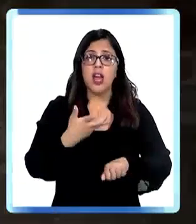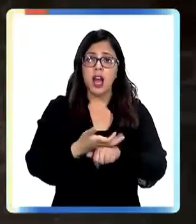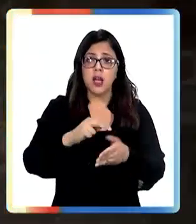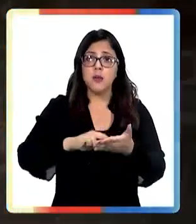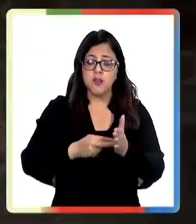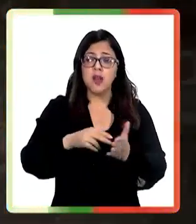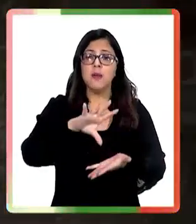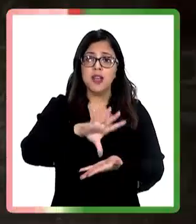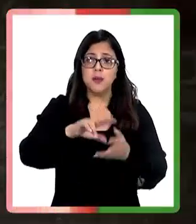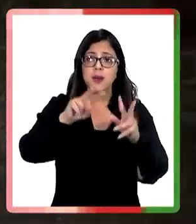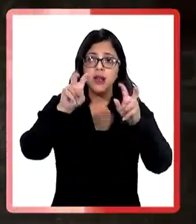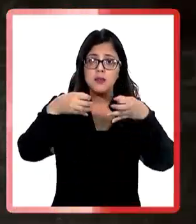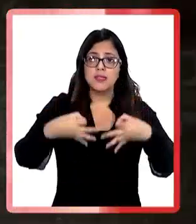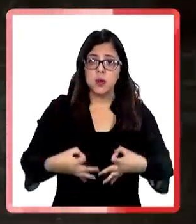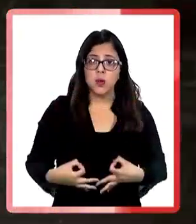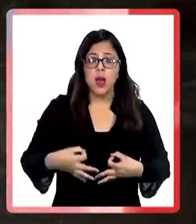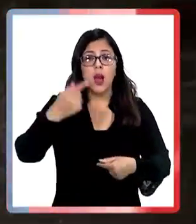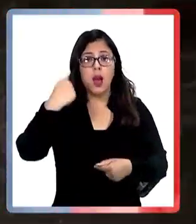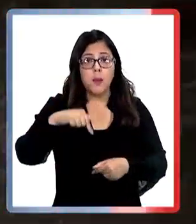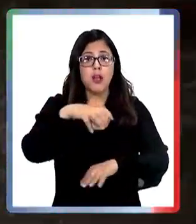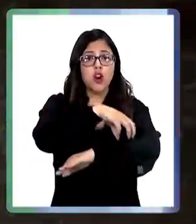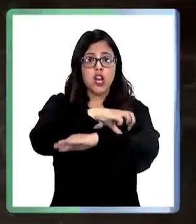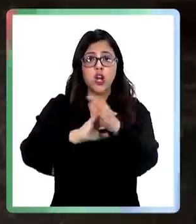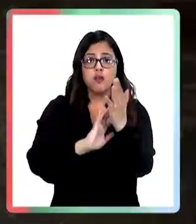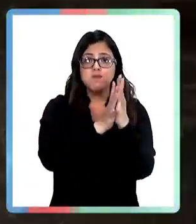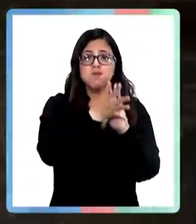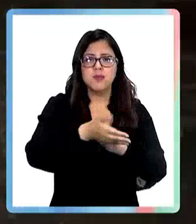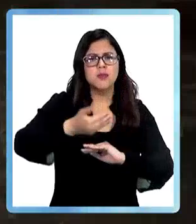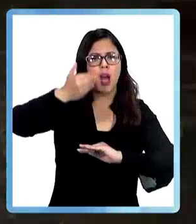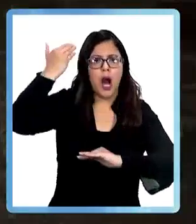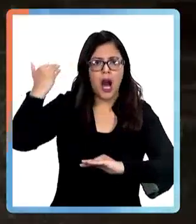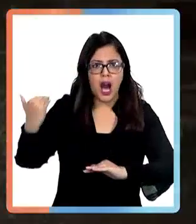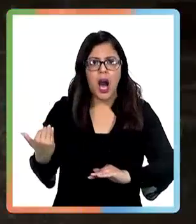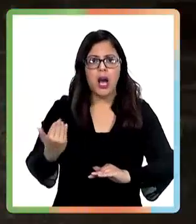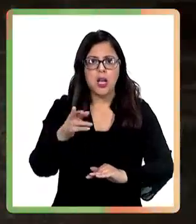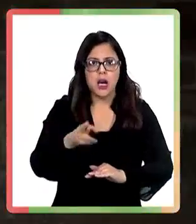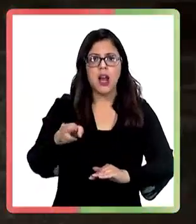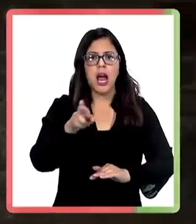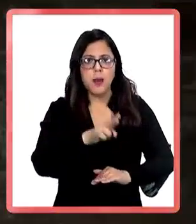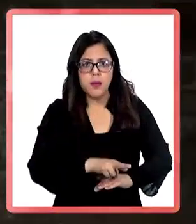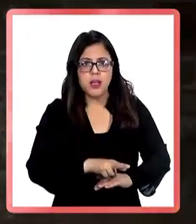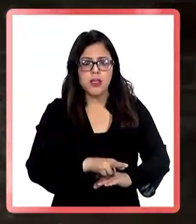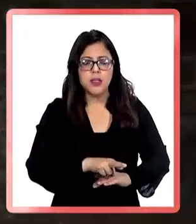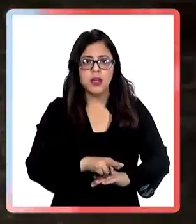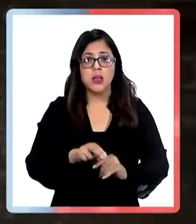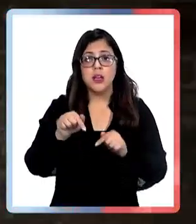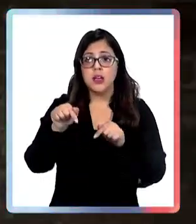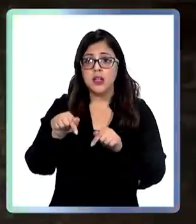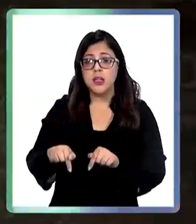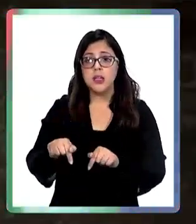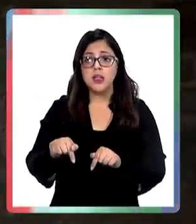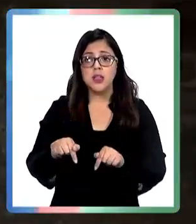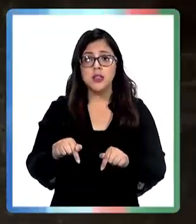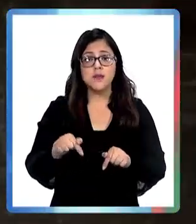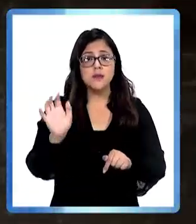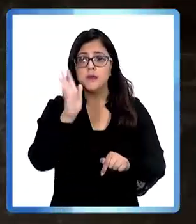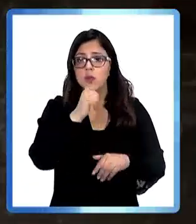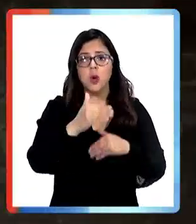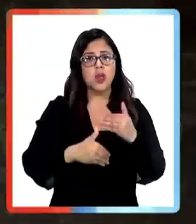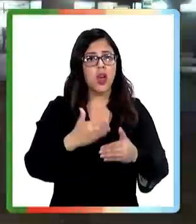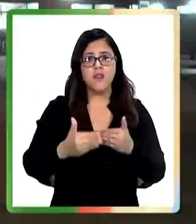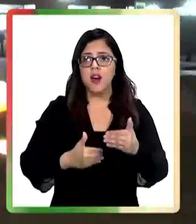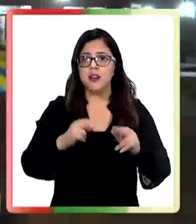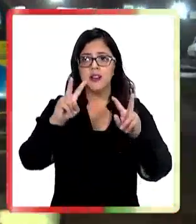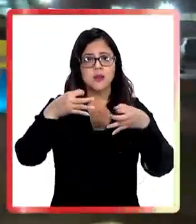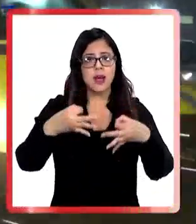crisis en el país en materia de seguridad, pero en la Araucanía esto viene hace bastante tiempo y lo cierto es que parece que no hemos avanzado mucho en